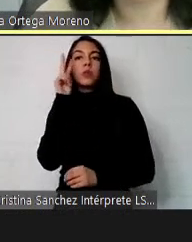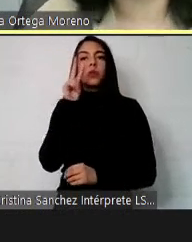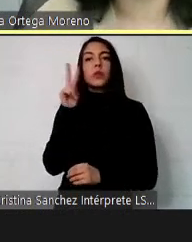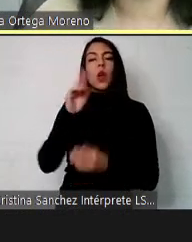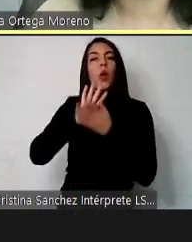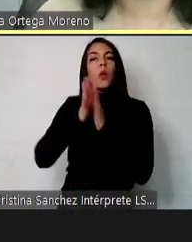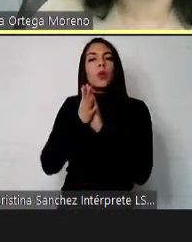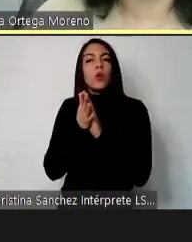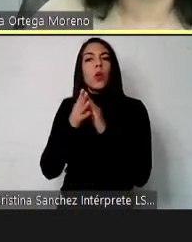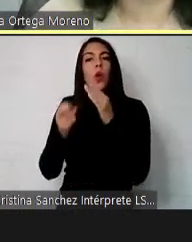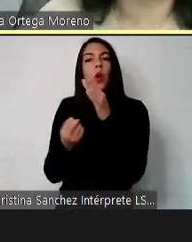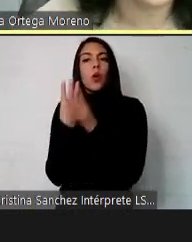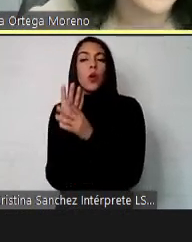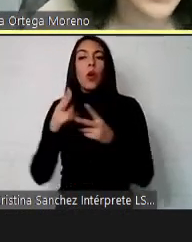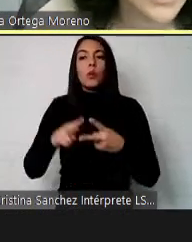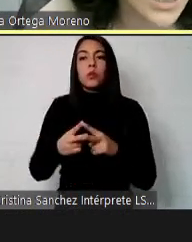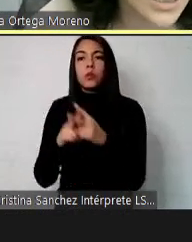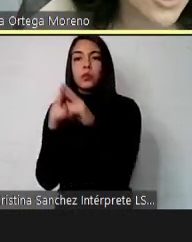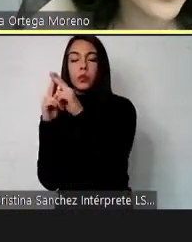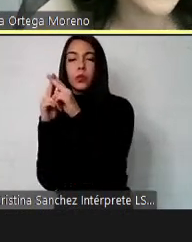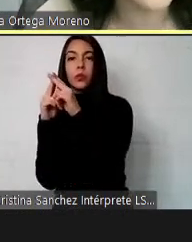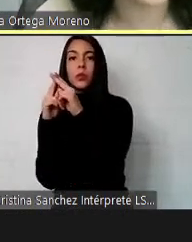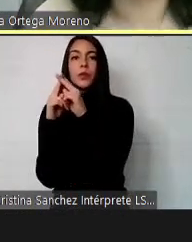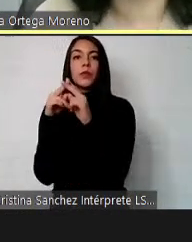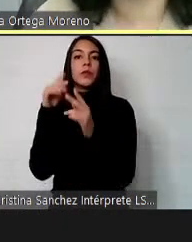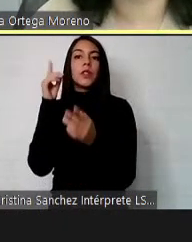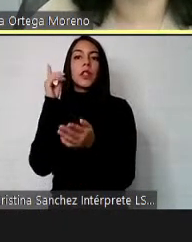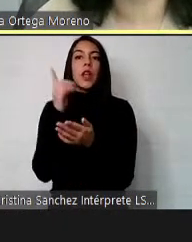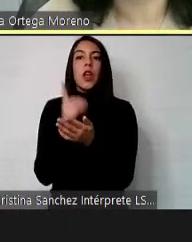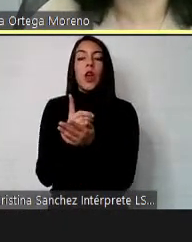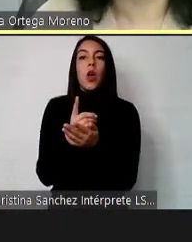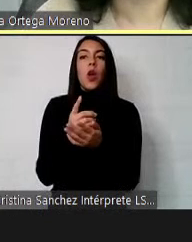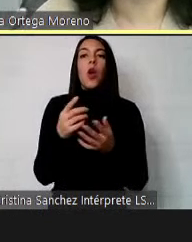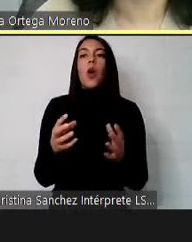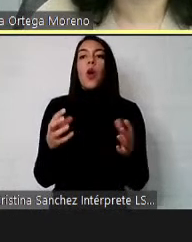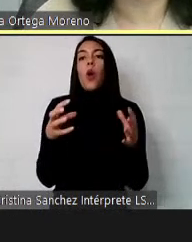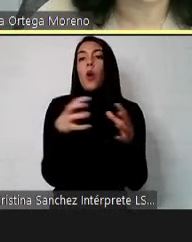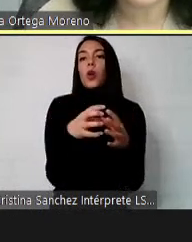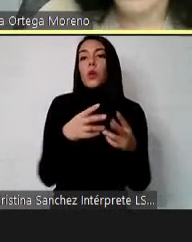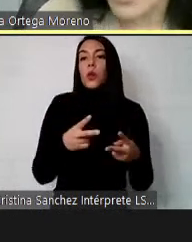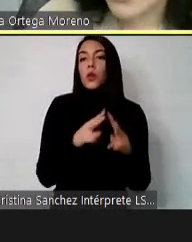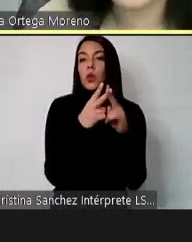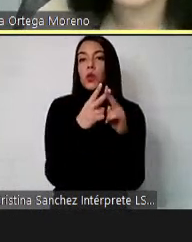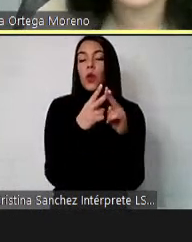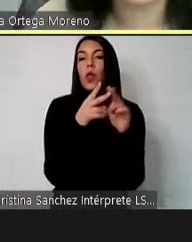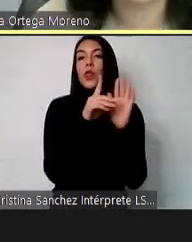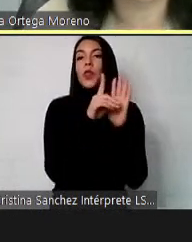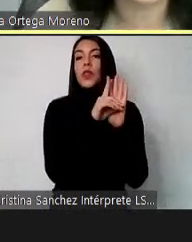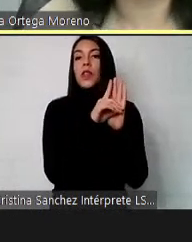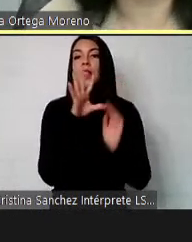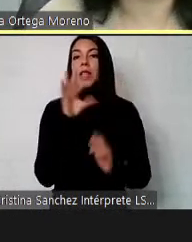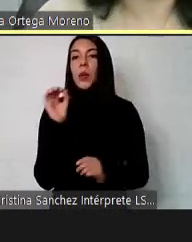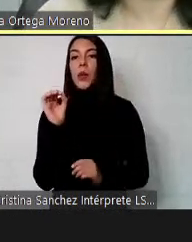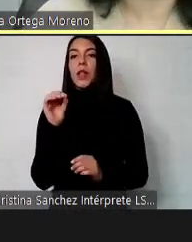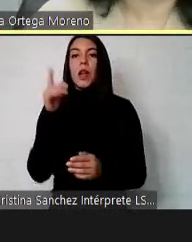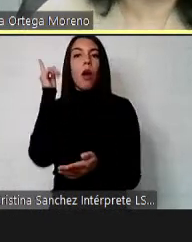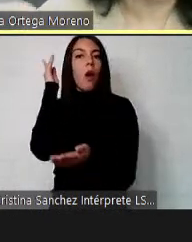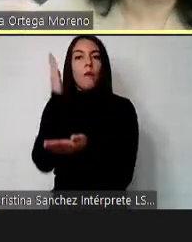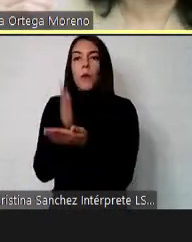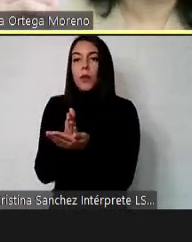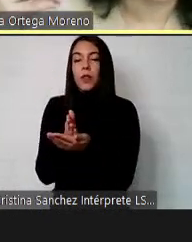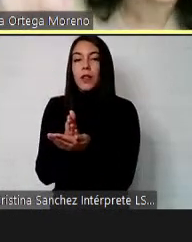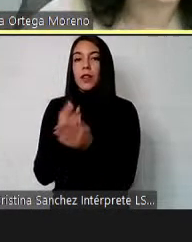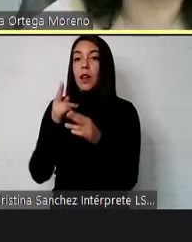nuevas construcciones hay obligación, está la Ordenanza General de Organismo y Construcción, el Decreto 50, que obliga también a hacer